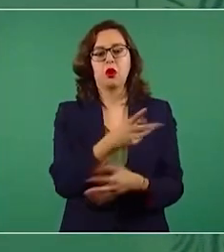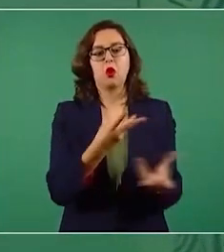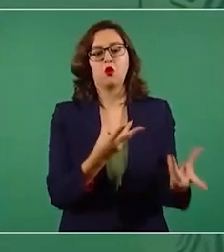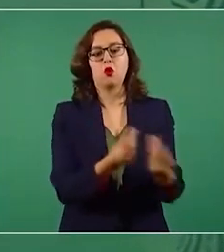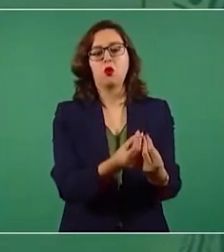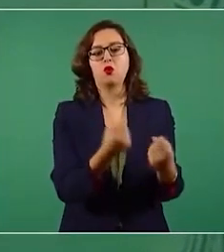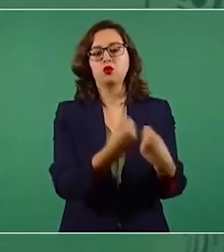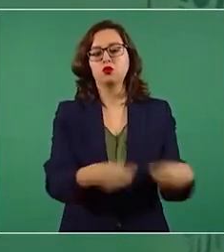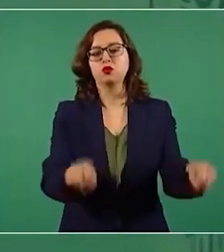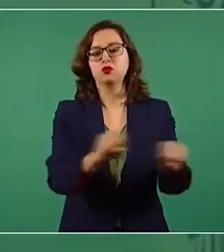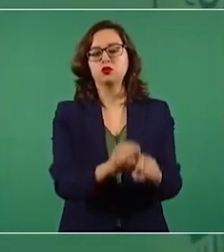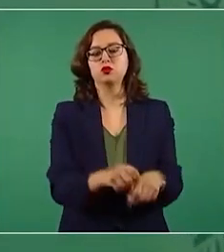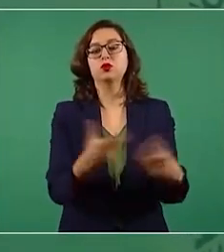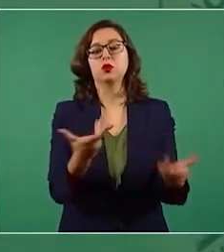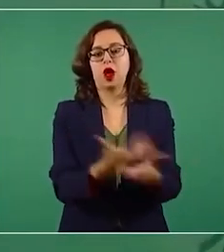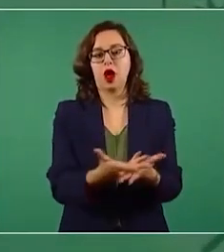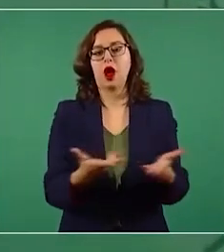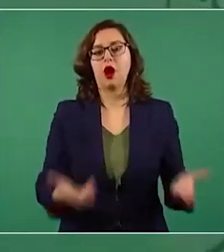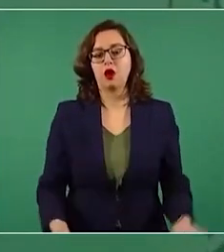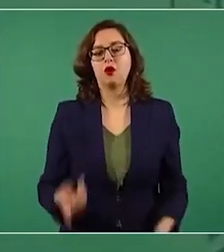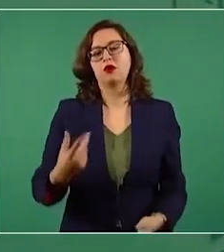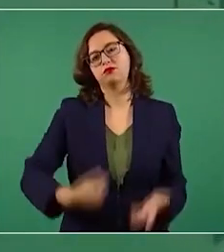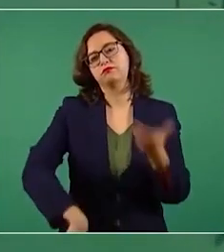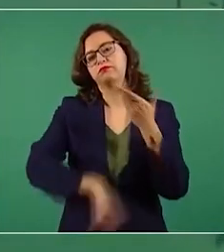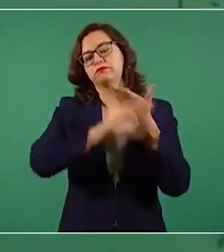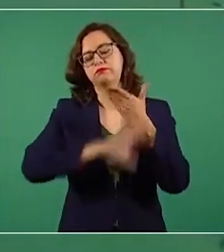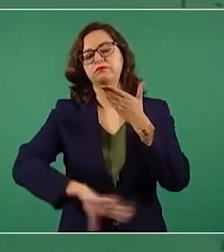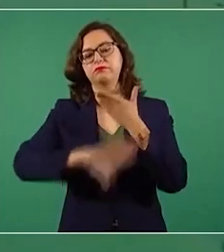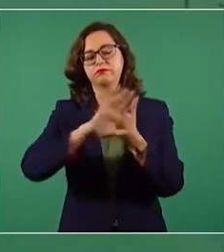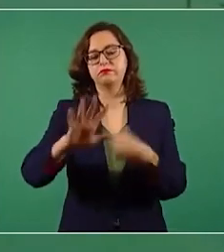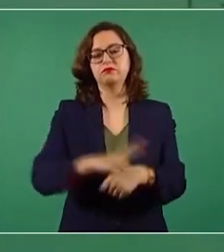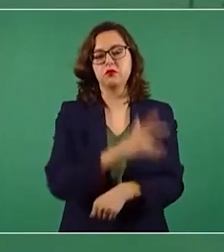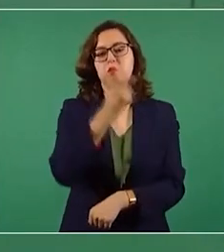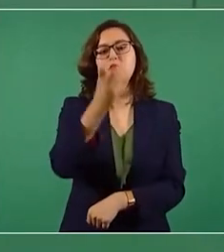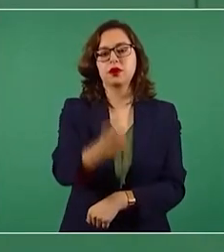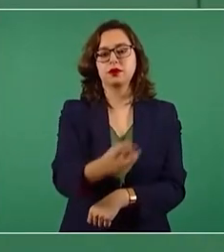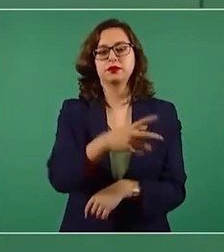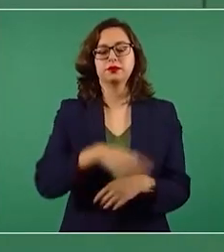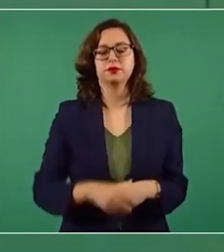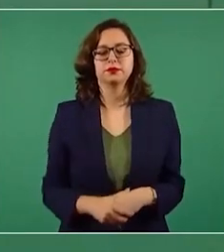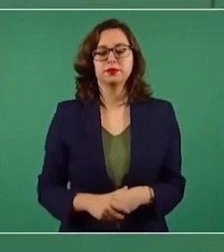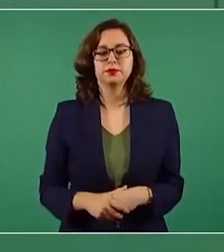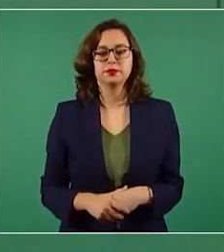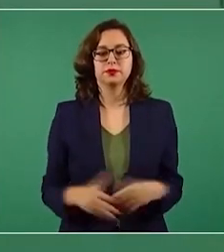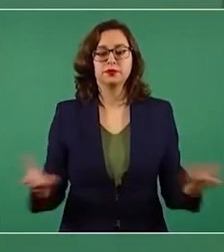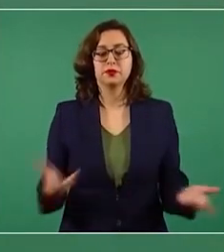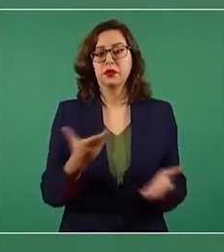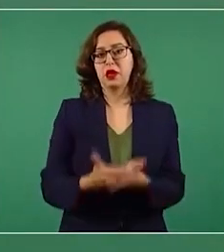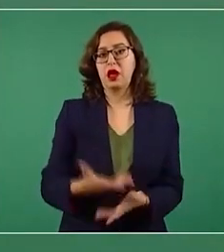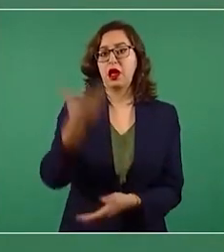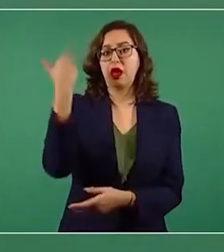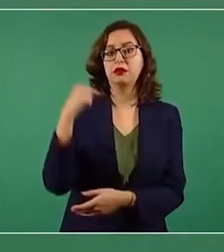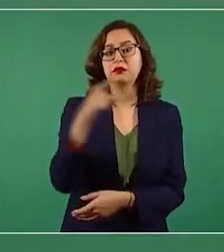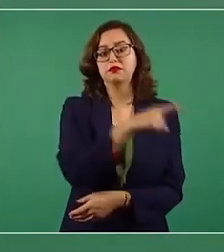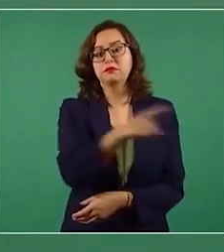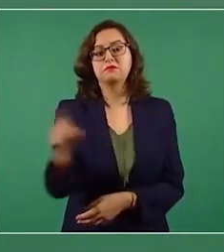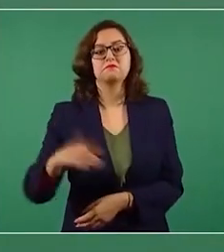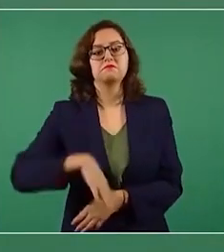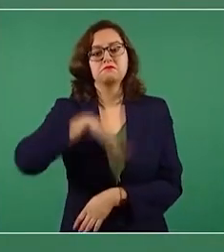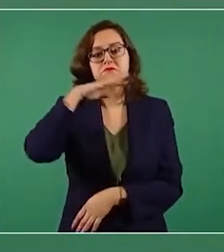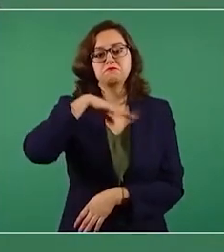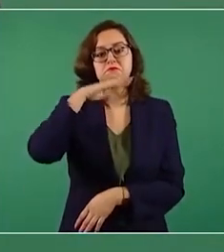campaña en contra, lo que no veían antes, pues ahora lo